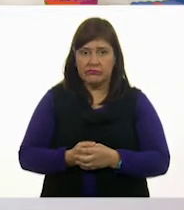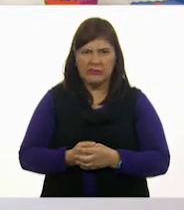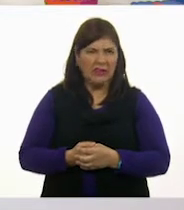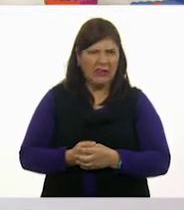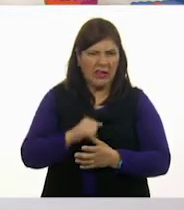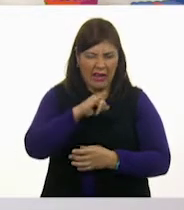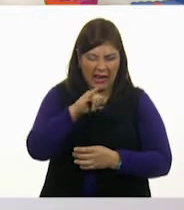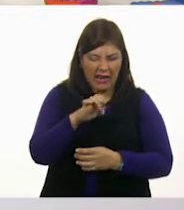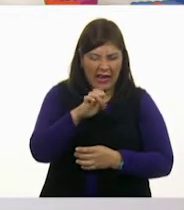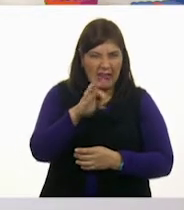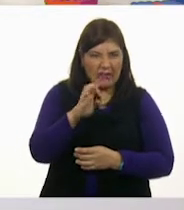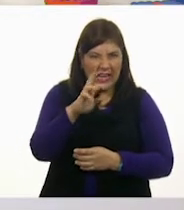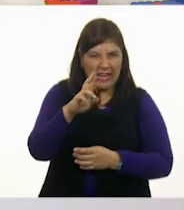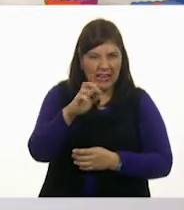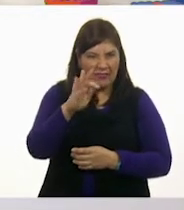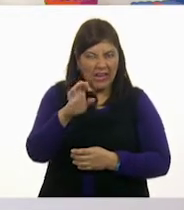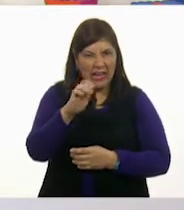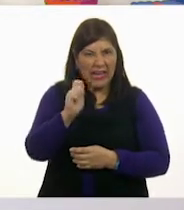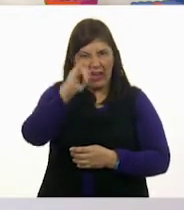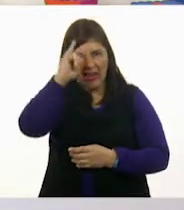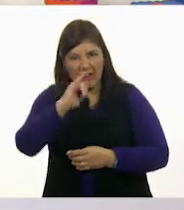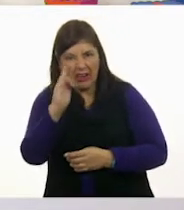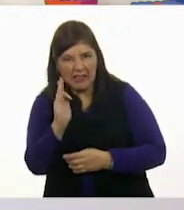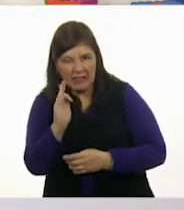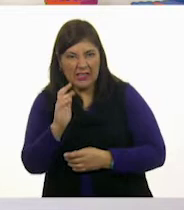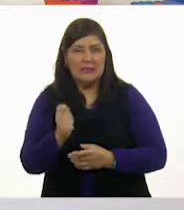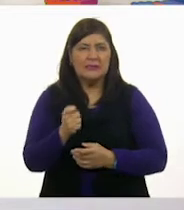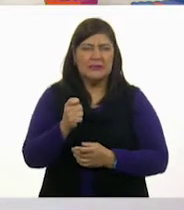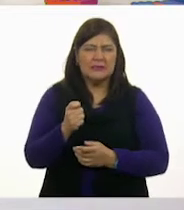¿FFRF? ¿FFRF?